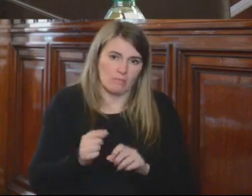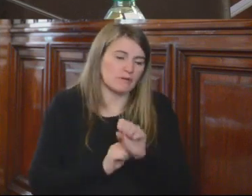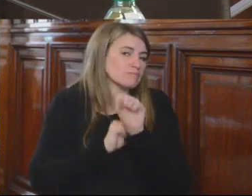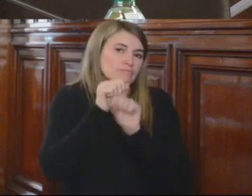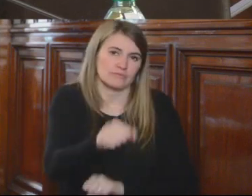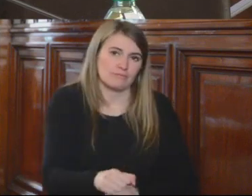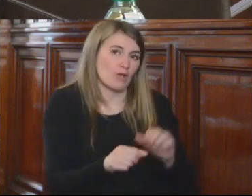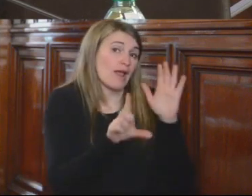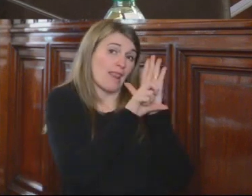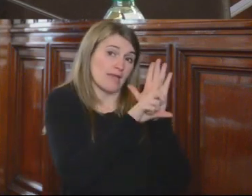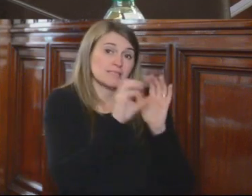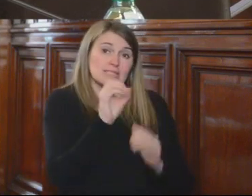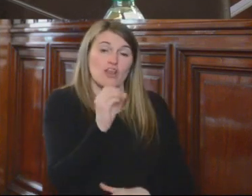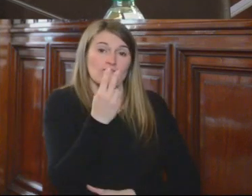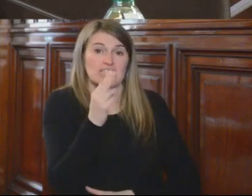025.